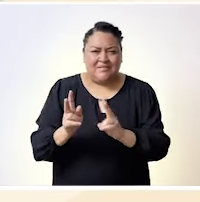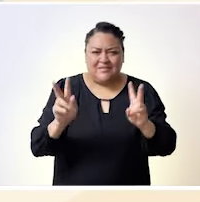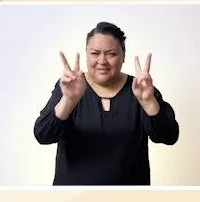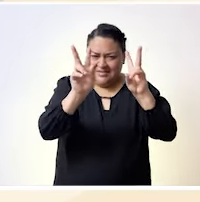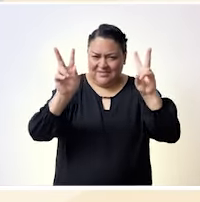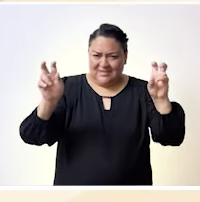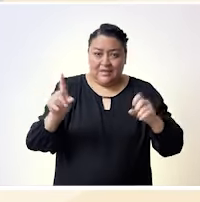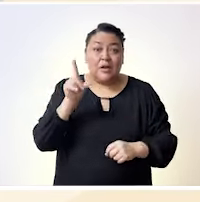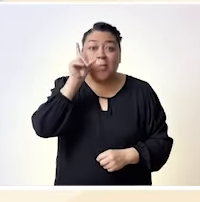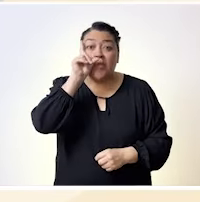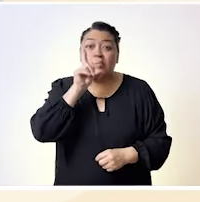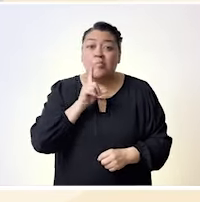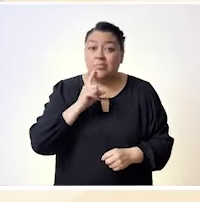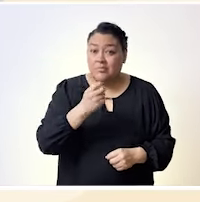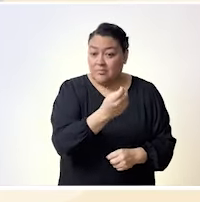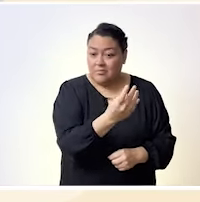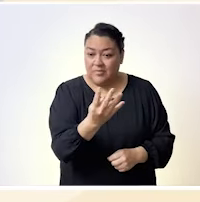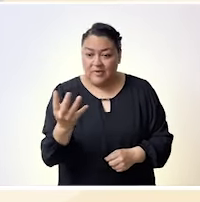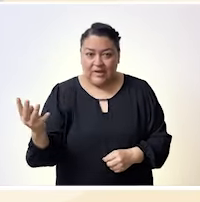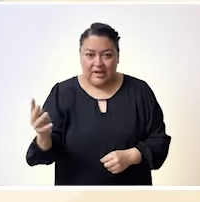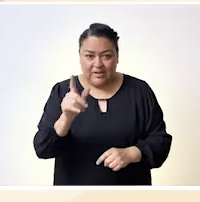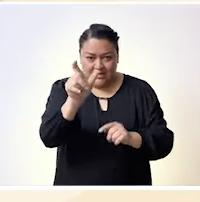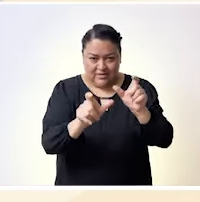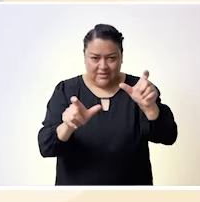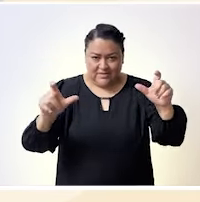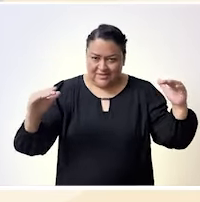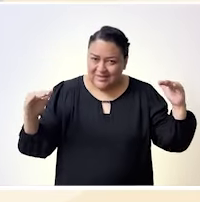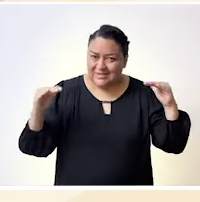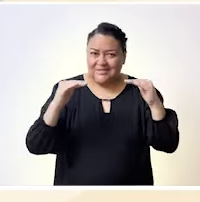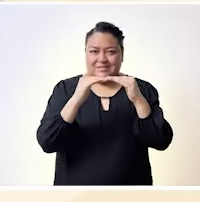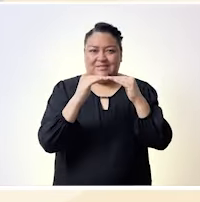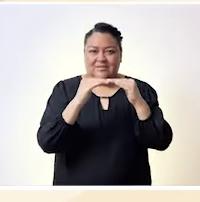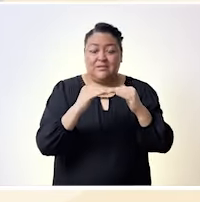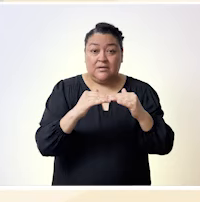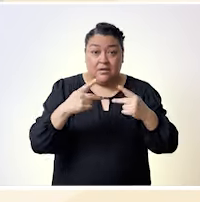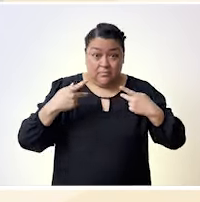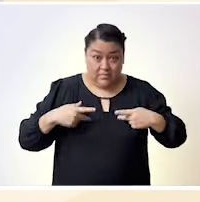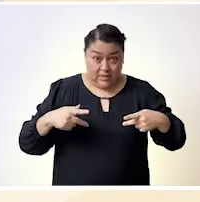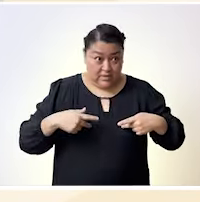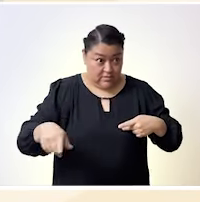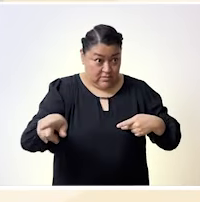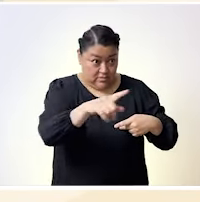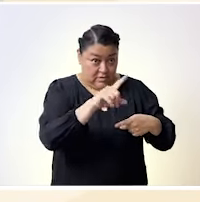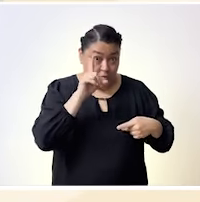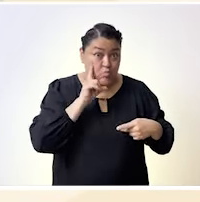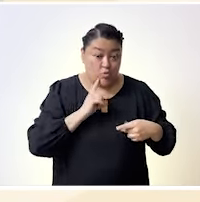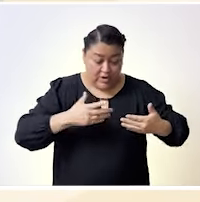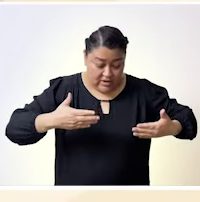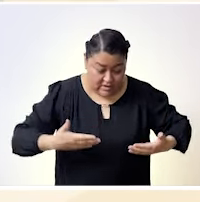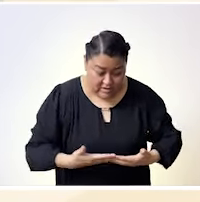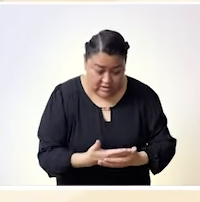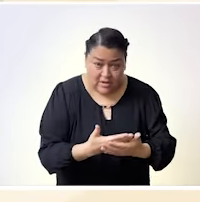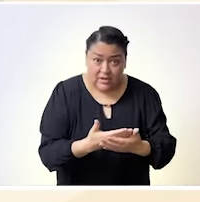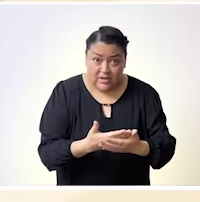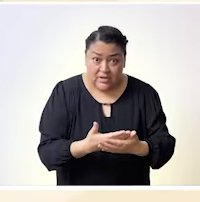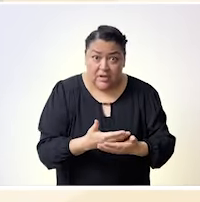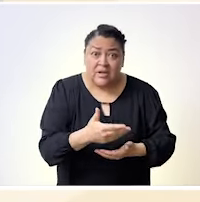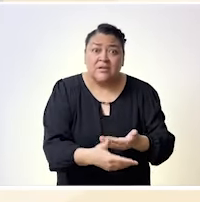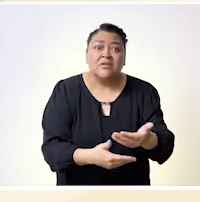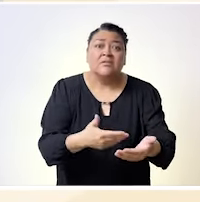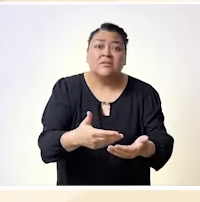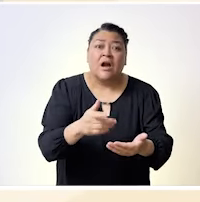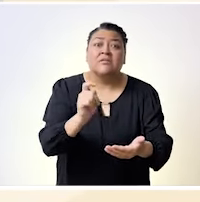primera ocasión con el tema Mujeres Somos Igualdad. Desde que nacemos, las mujeres nos